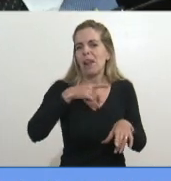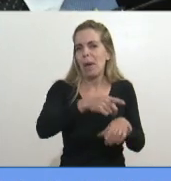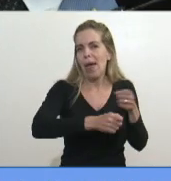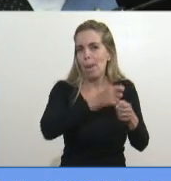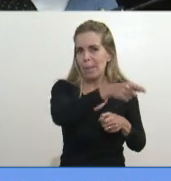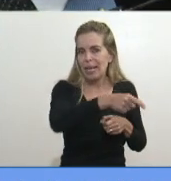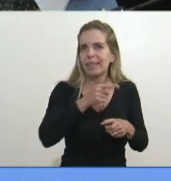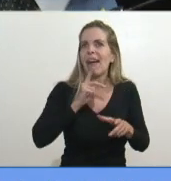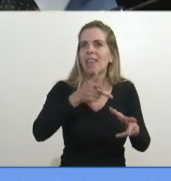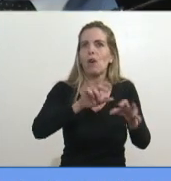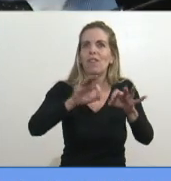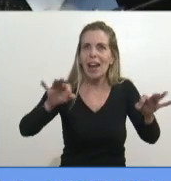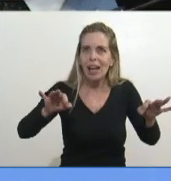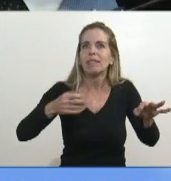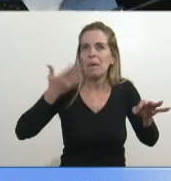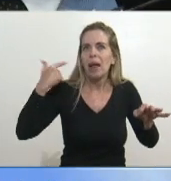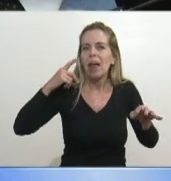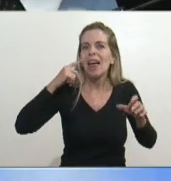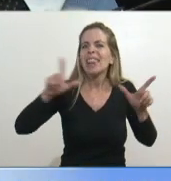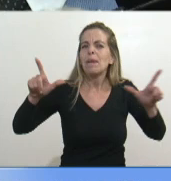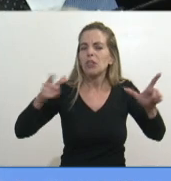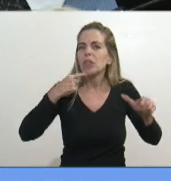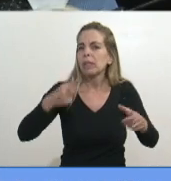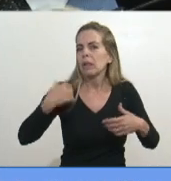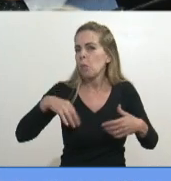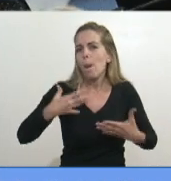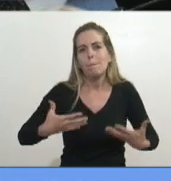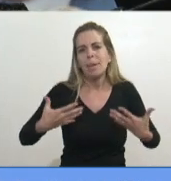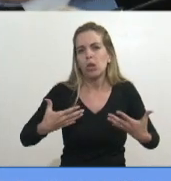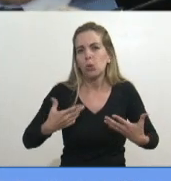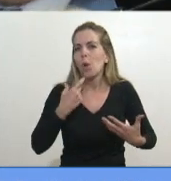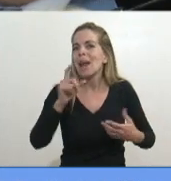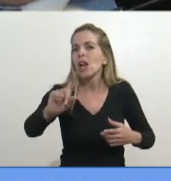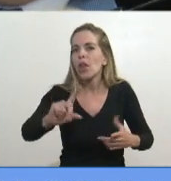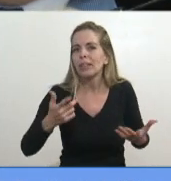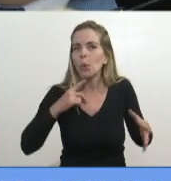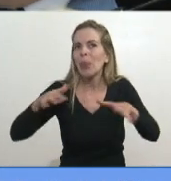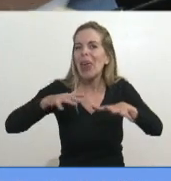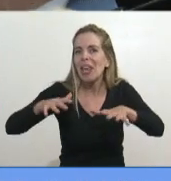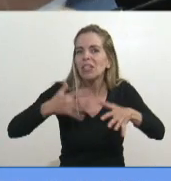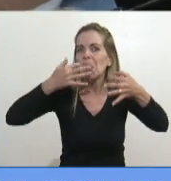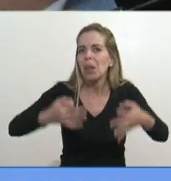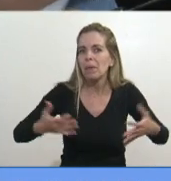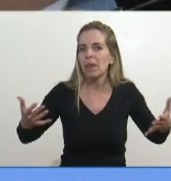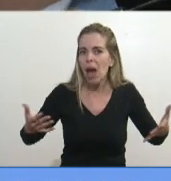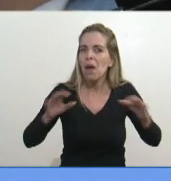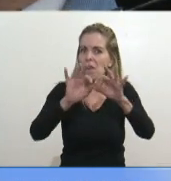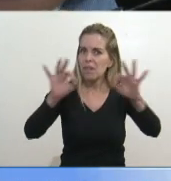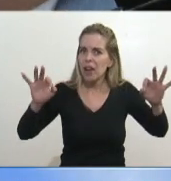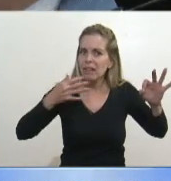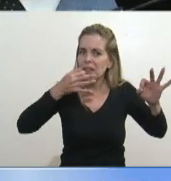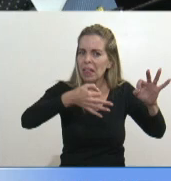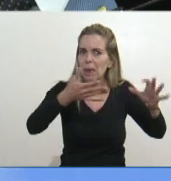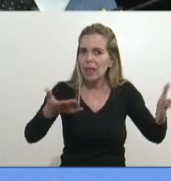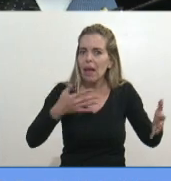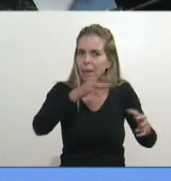Claro, estaba muy enojado la otra vez en la televisión, dice, hay que ser muy pelotudo para no darse cuenta lo que está pasando. Esta expresión viva es la que dijo, hay que